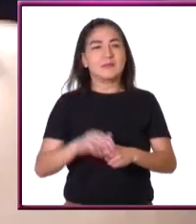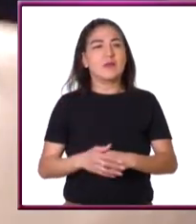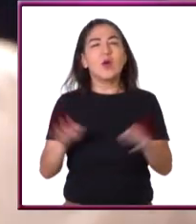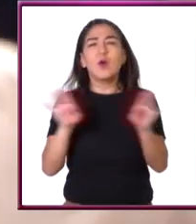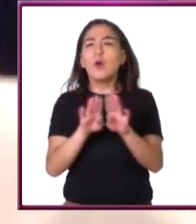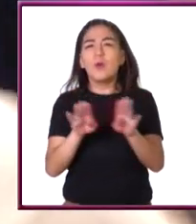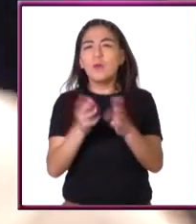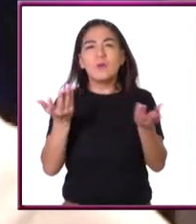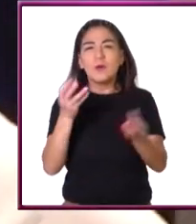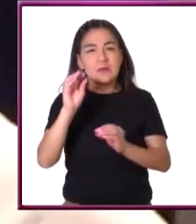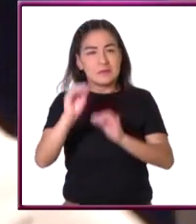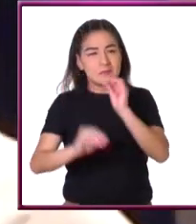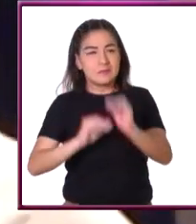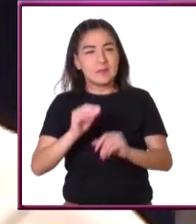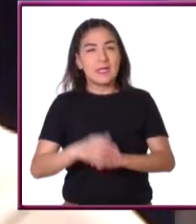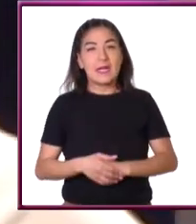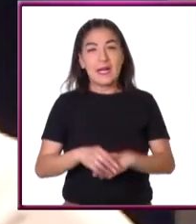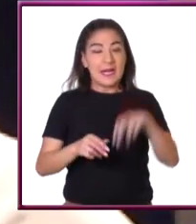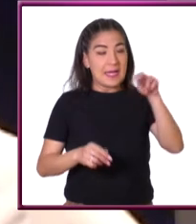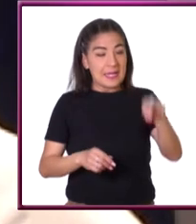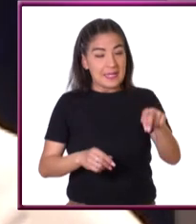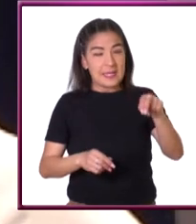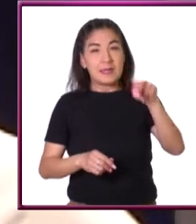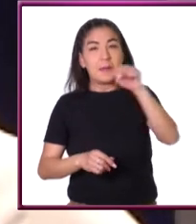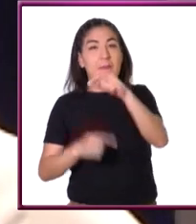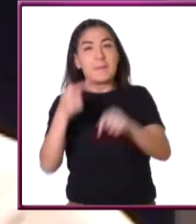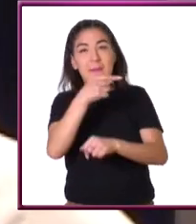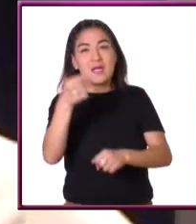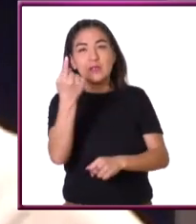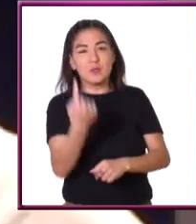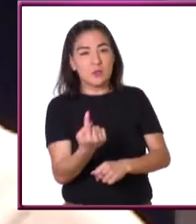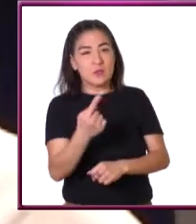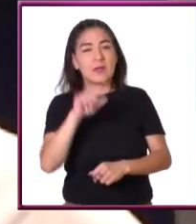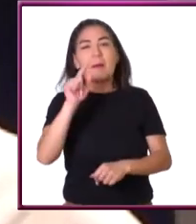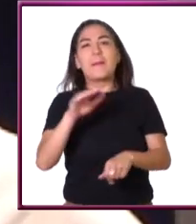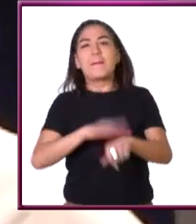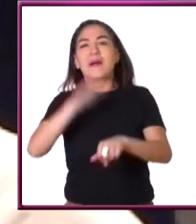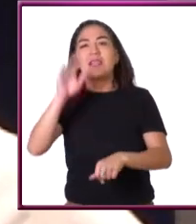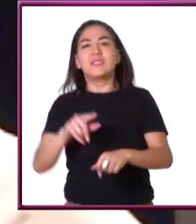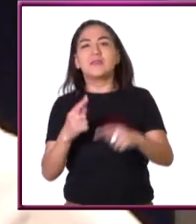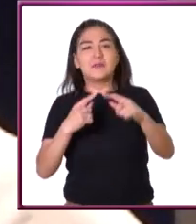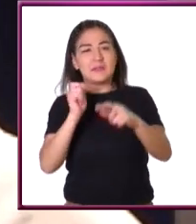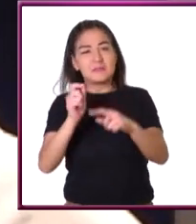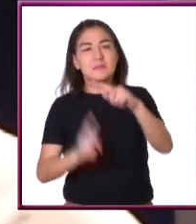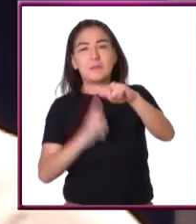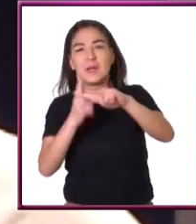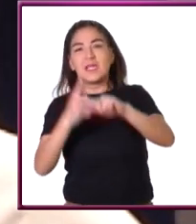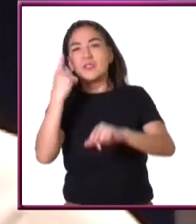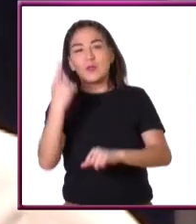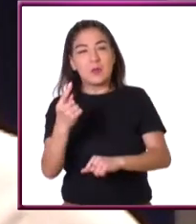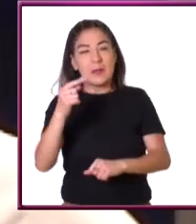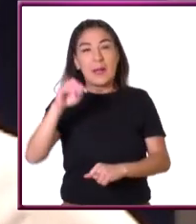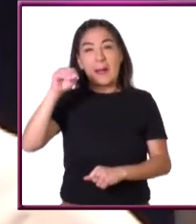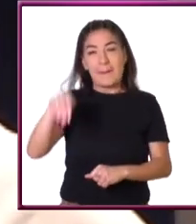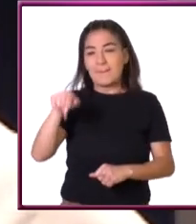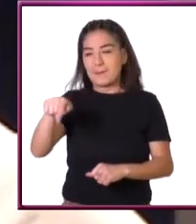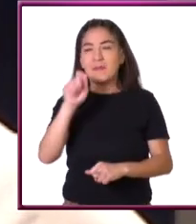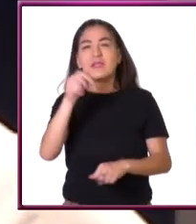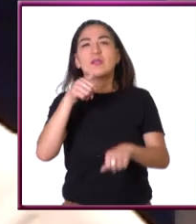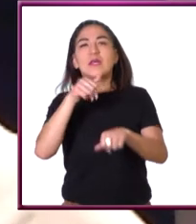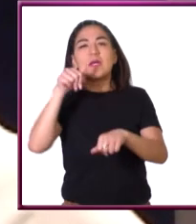por la fórmula dada como n-1 factorial más 1, donde n es el